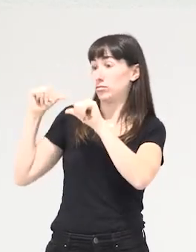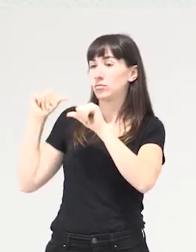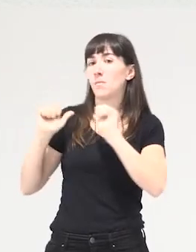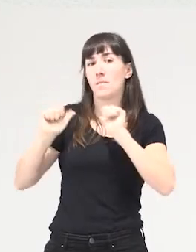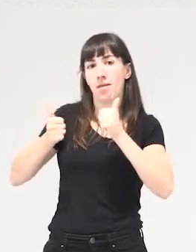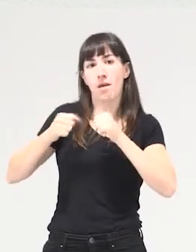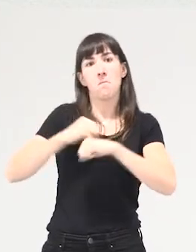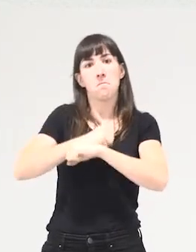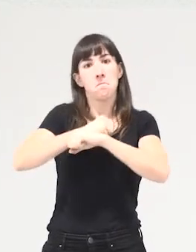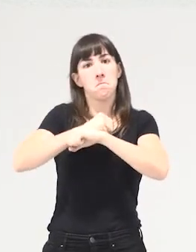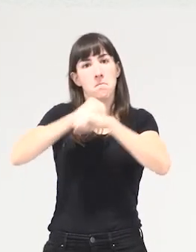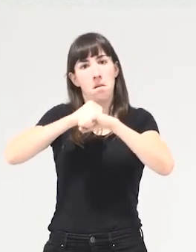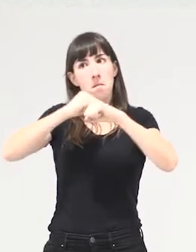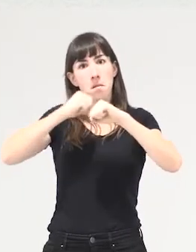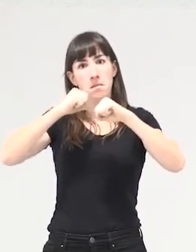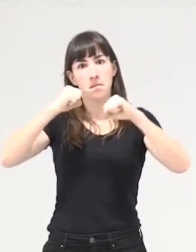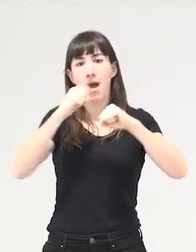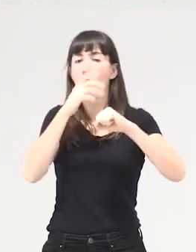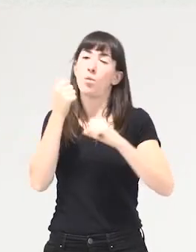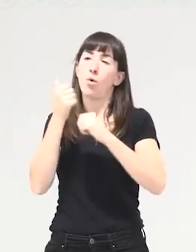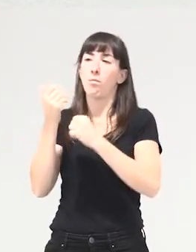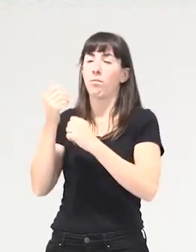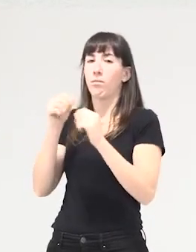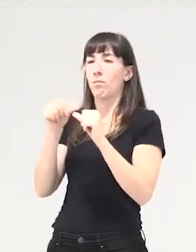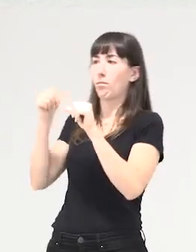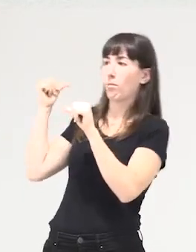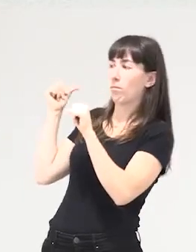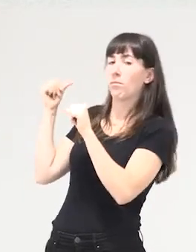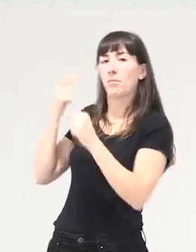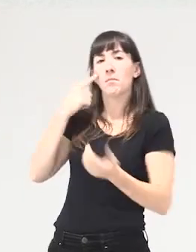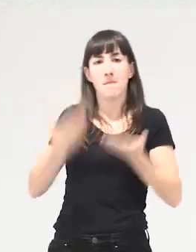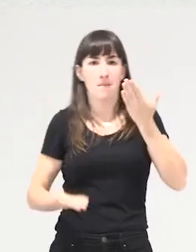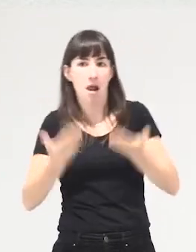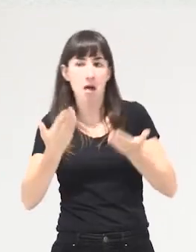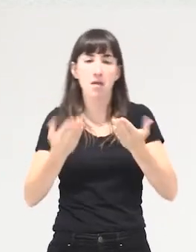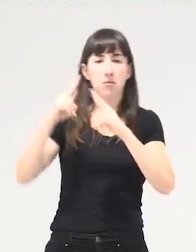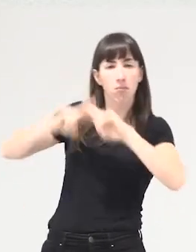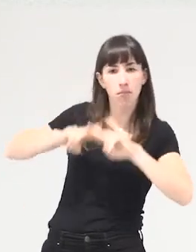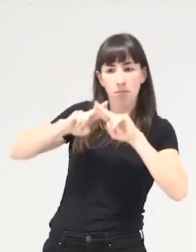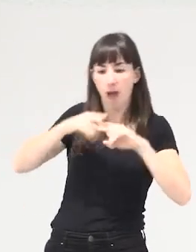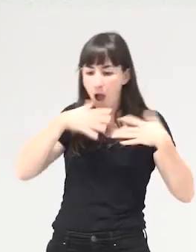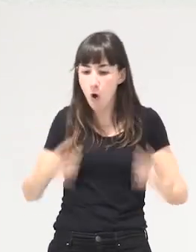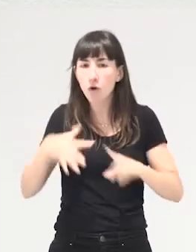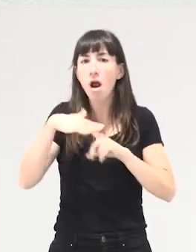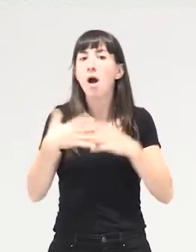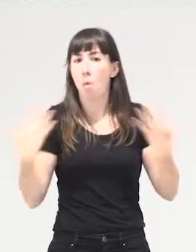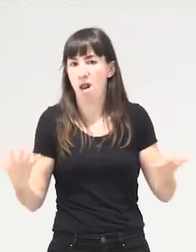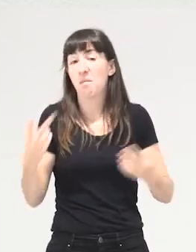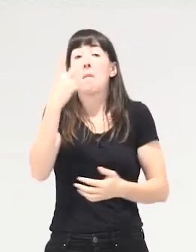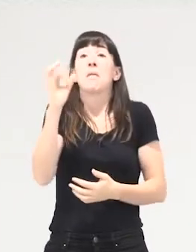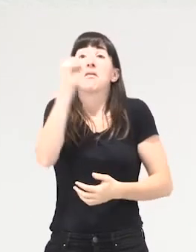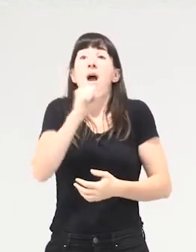últimas décadas, hacer un poquito de balance de lo que ha sucedido y de dónde estamos. Lo de los 20 años es un decir,